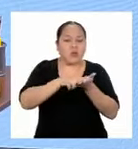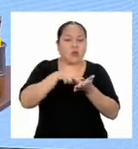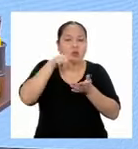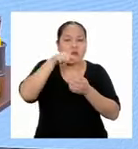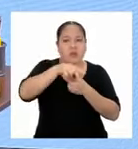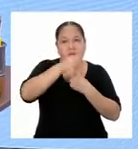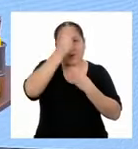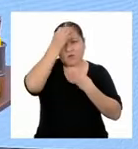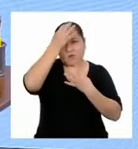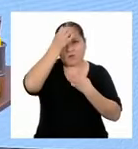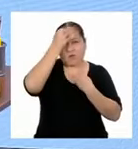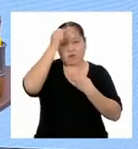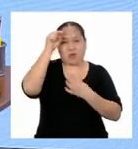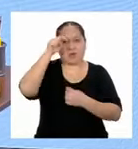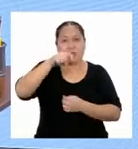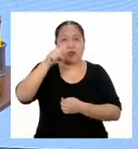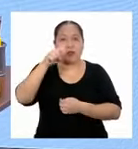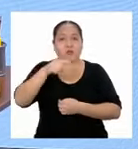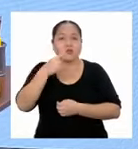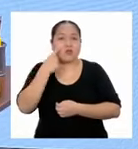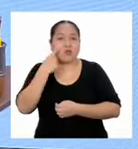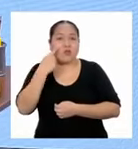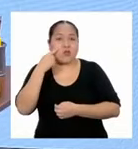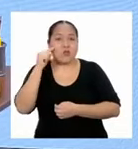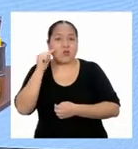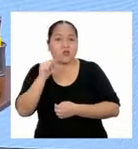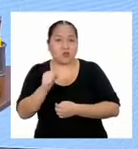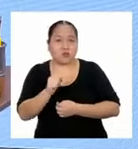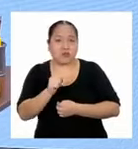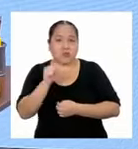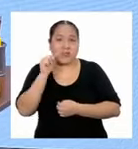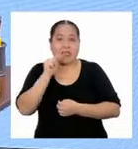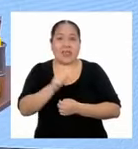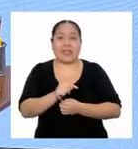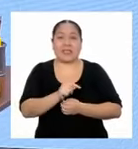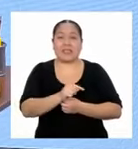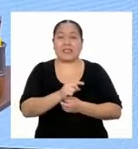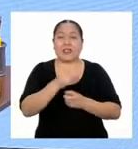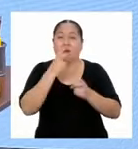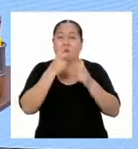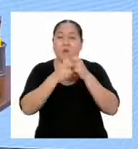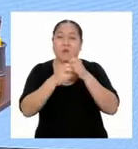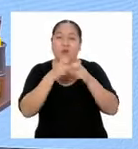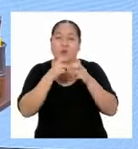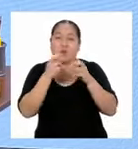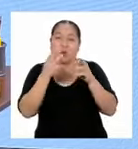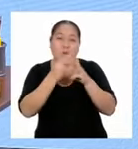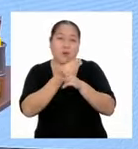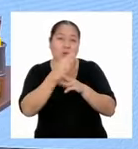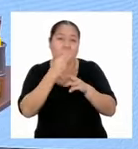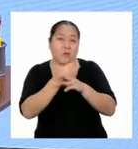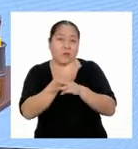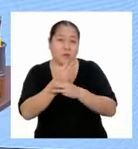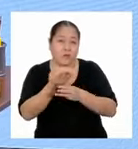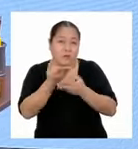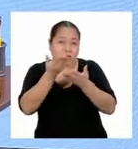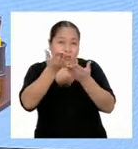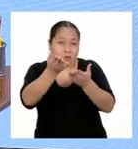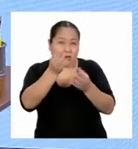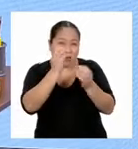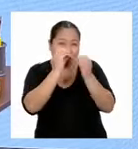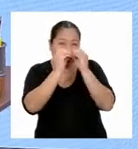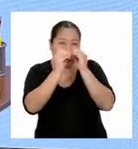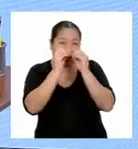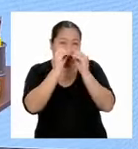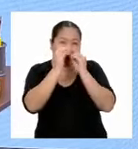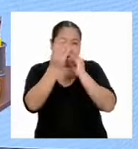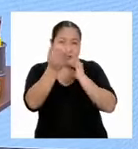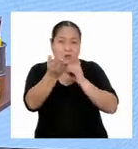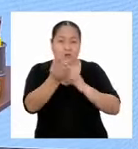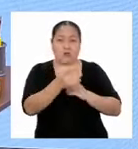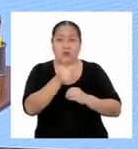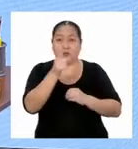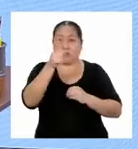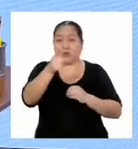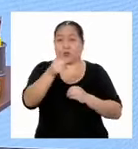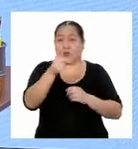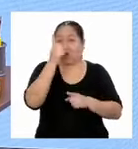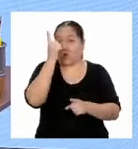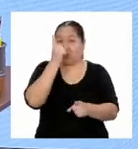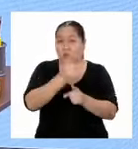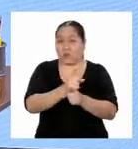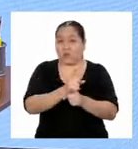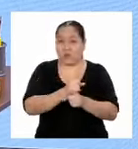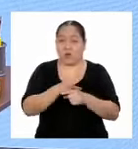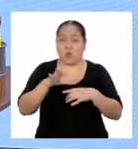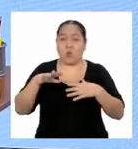pero necesitamos conocerlo y ese es el misterio matemático que te toca resolver. Si aciertas,